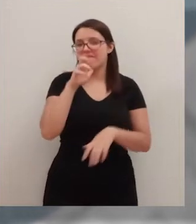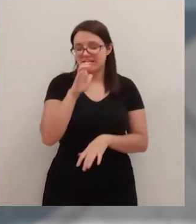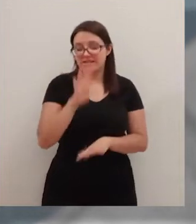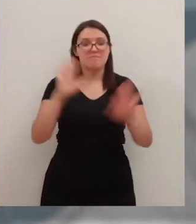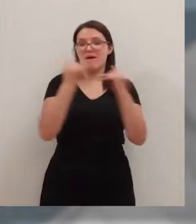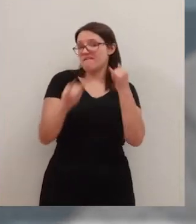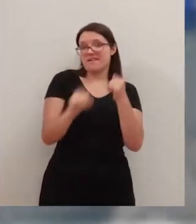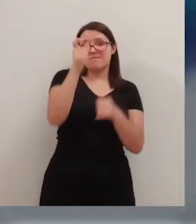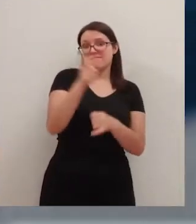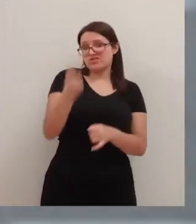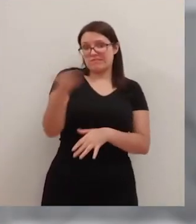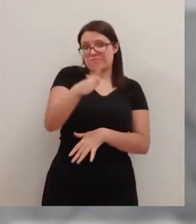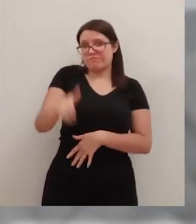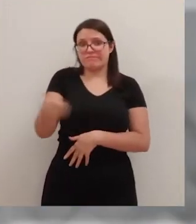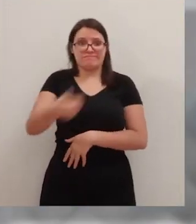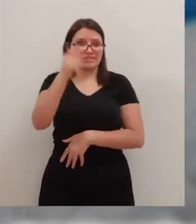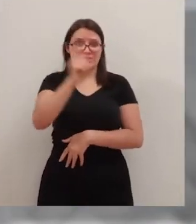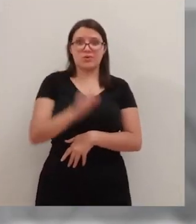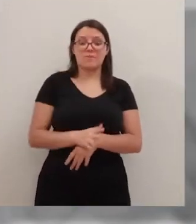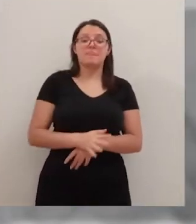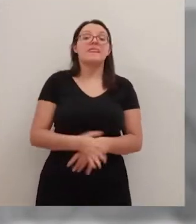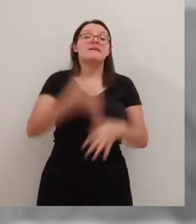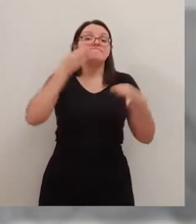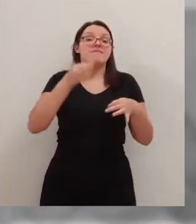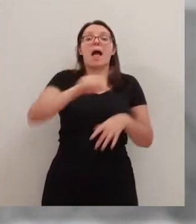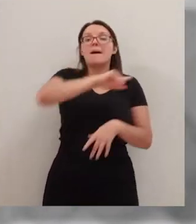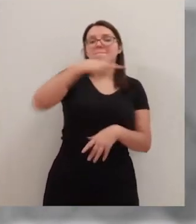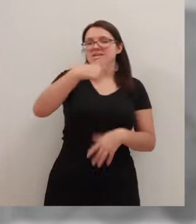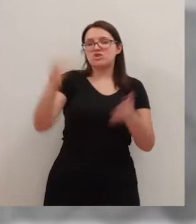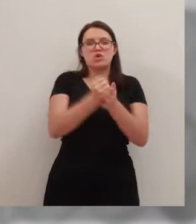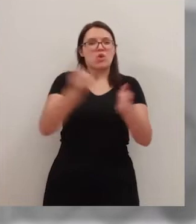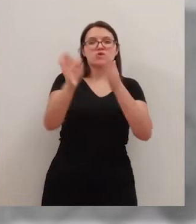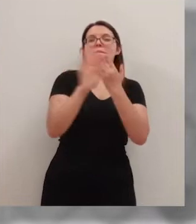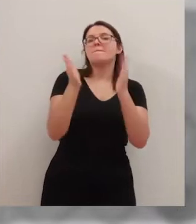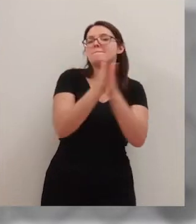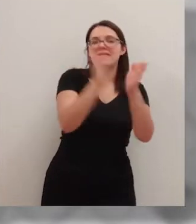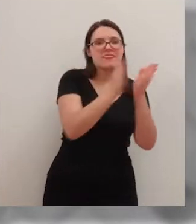pero no hubo más heridos... ...aunque hubo que desalojar a todos los vecinos.